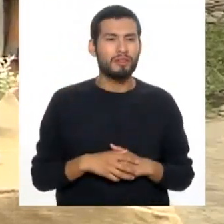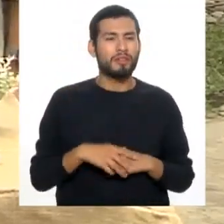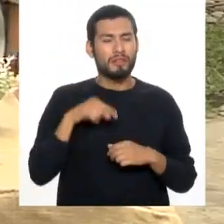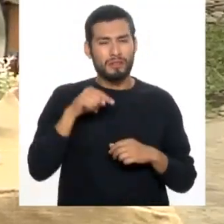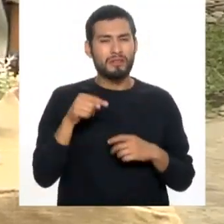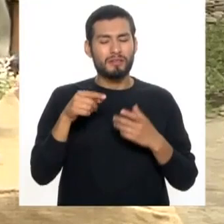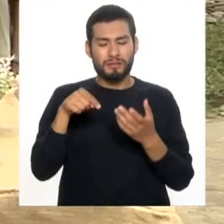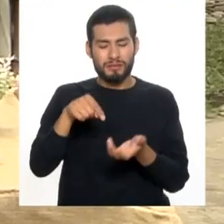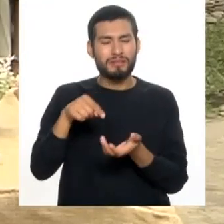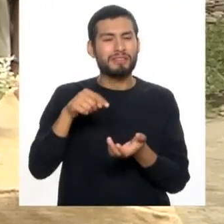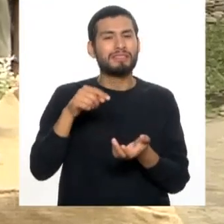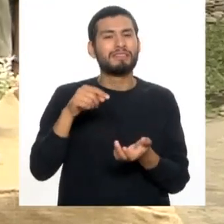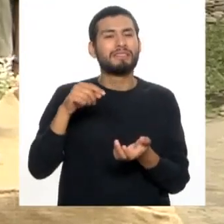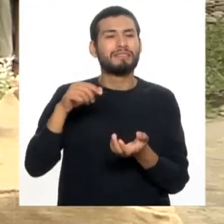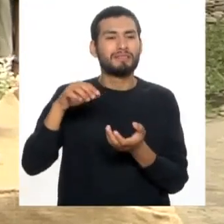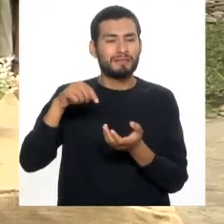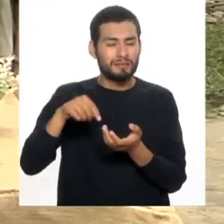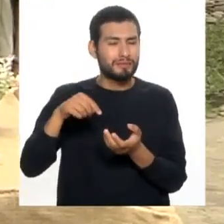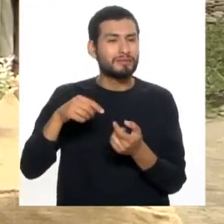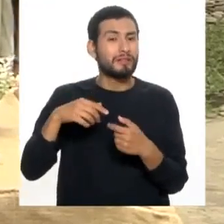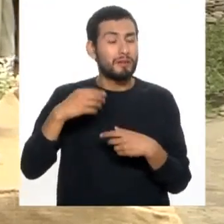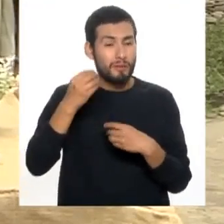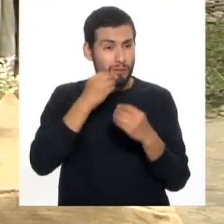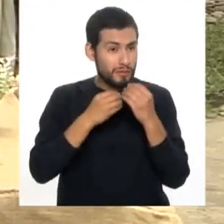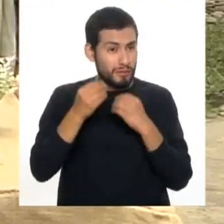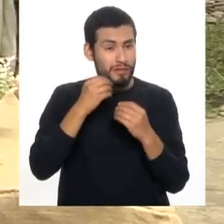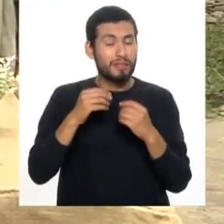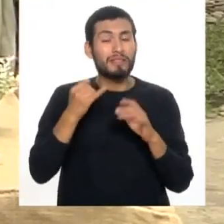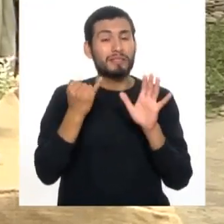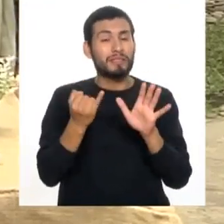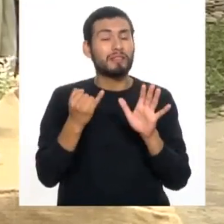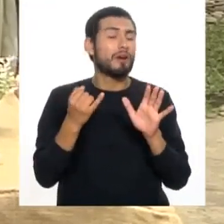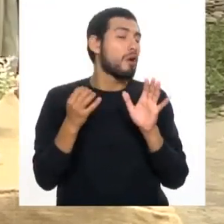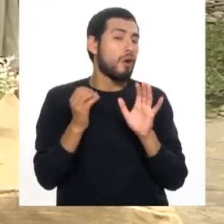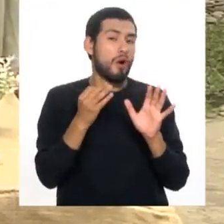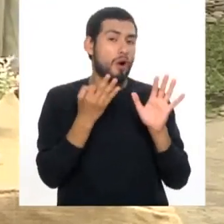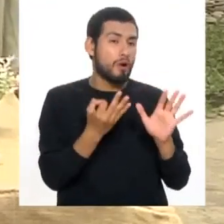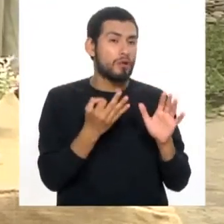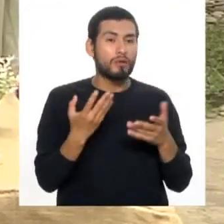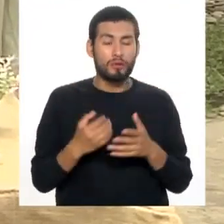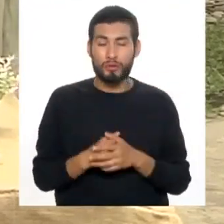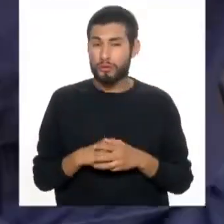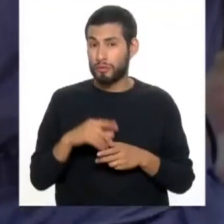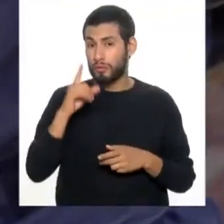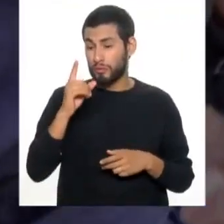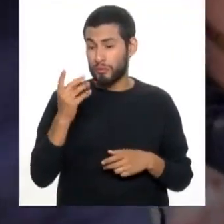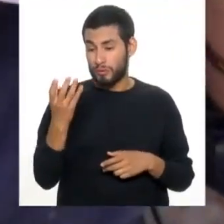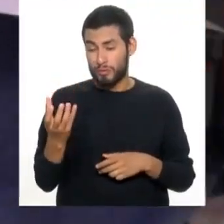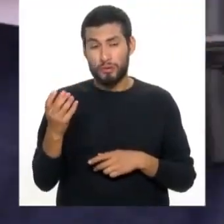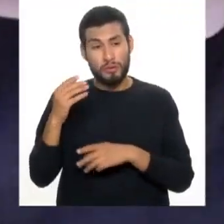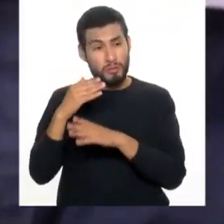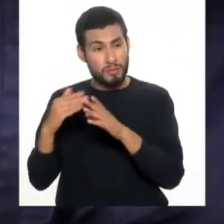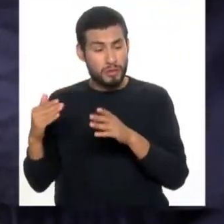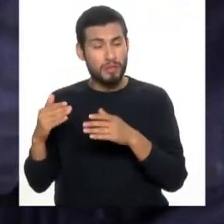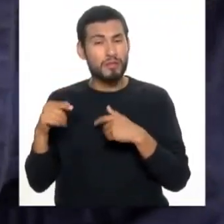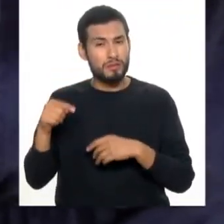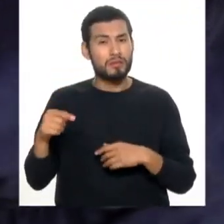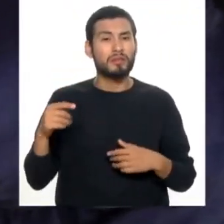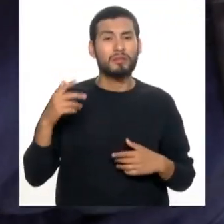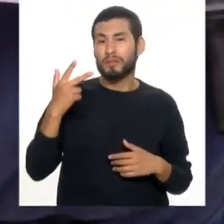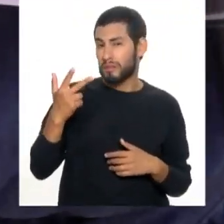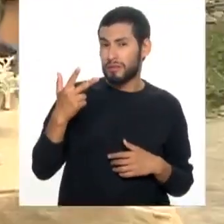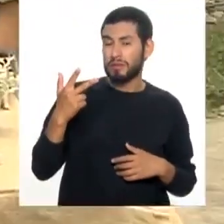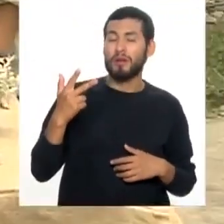integral. Entonces, te estoy diciendo que puedes comer de seis a ocho porciones. Por lo tanto, te comes una rica taza y media y ya tienes tres